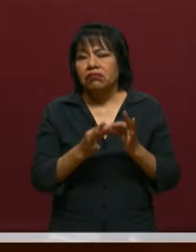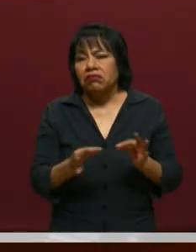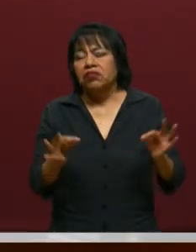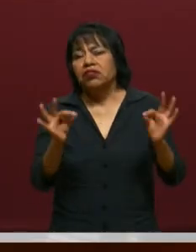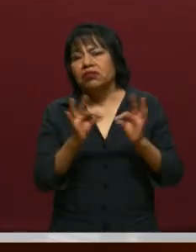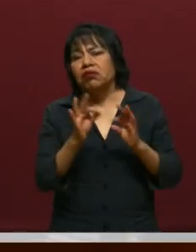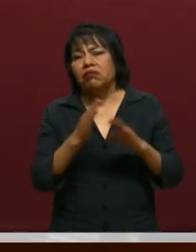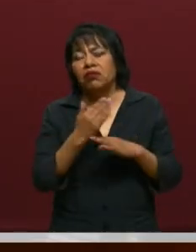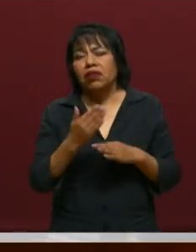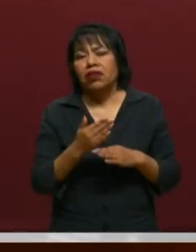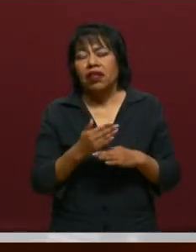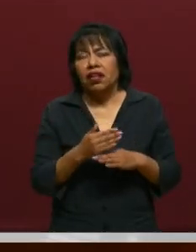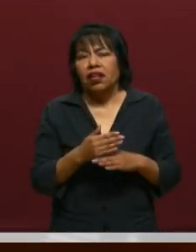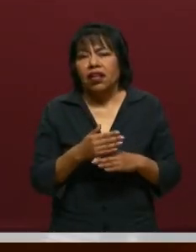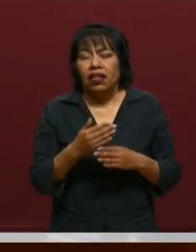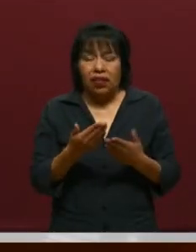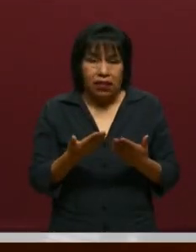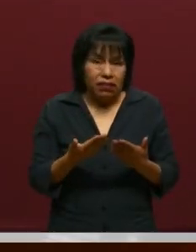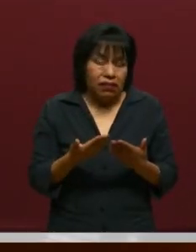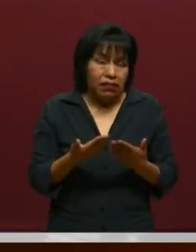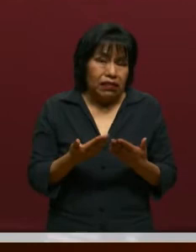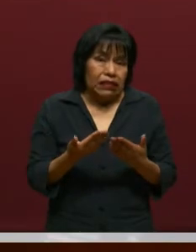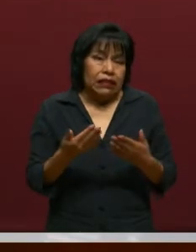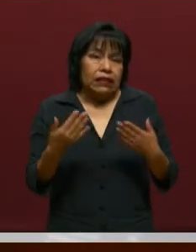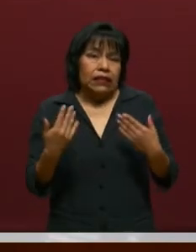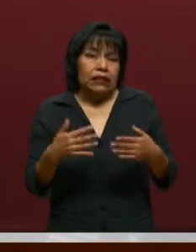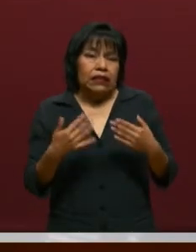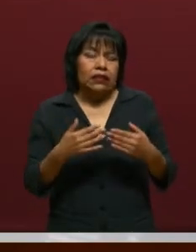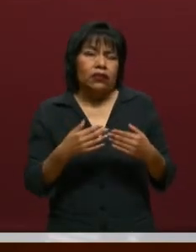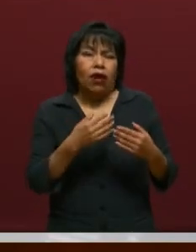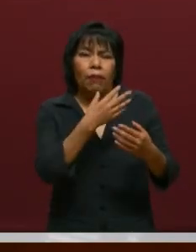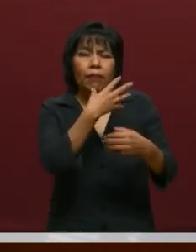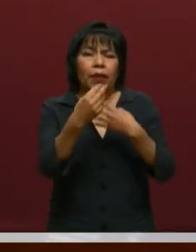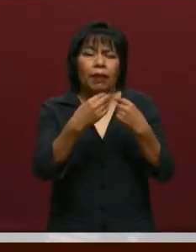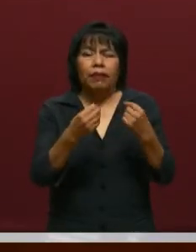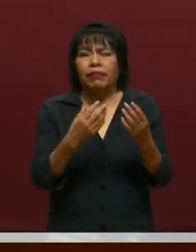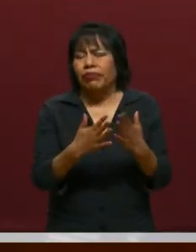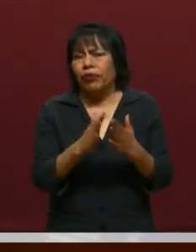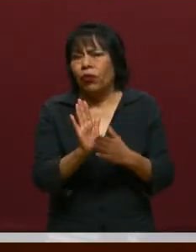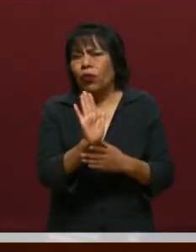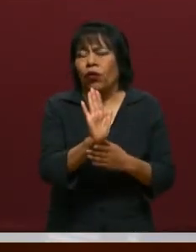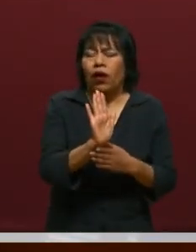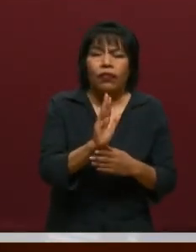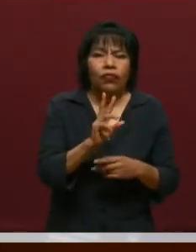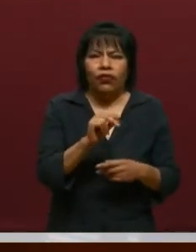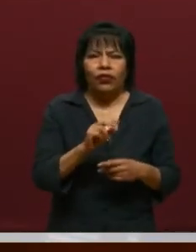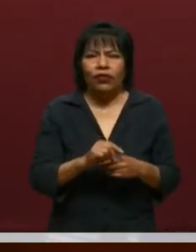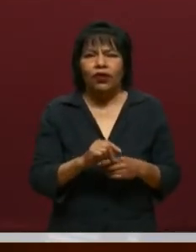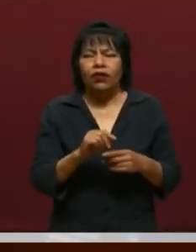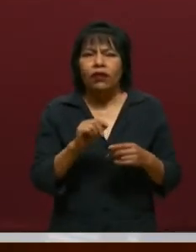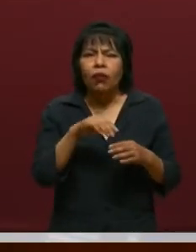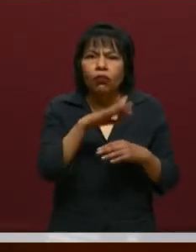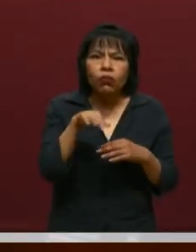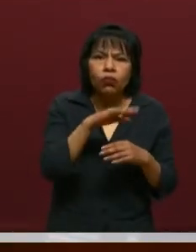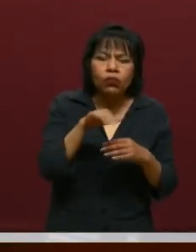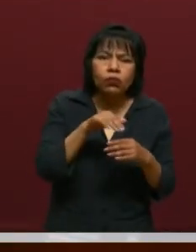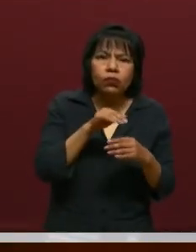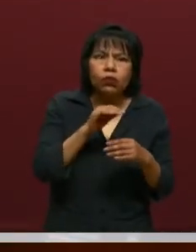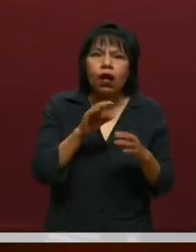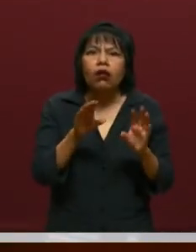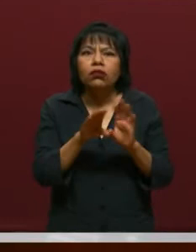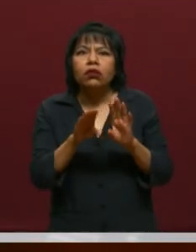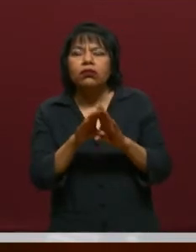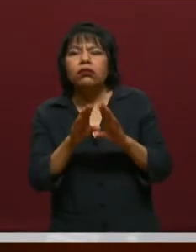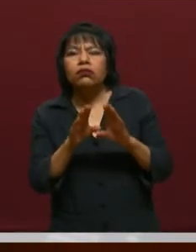porque a pesar de la contingencia, a pesar de la pandemia, esto no se detuvo. Se buscaron las formas, las